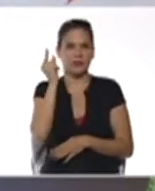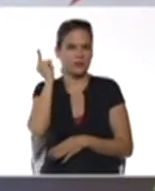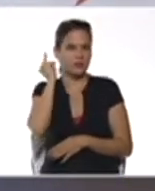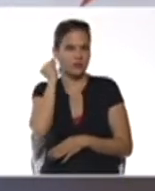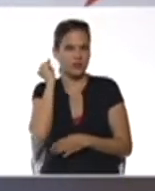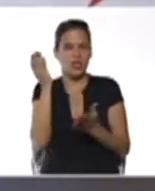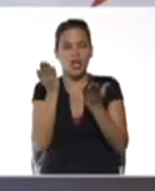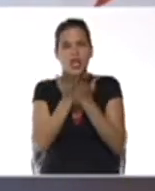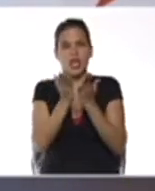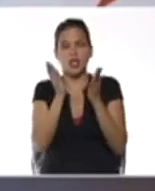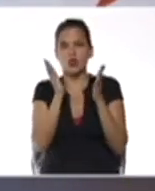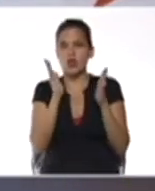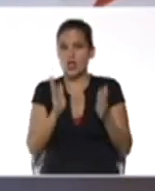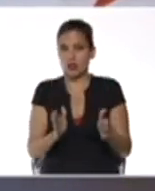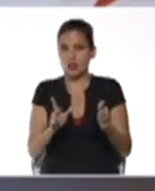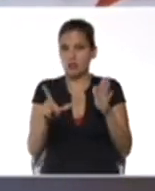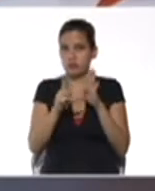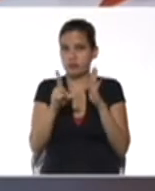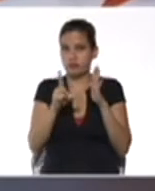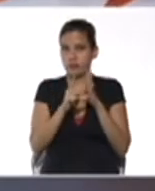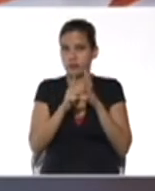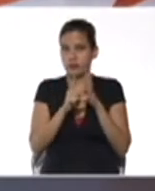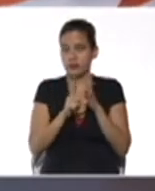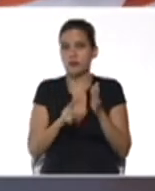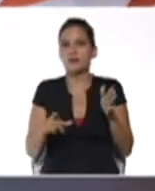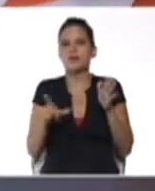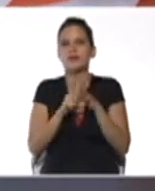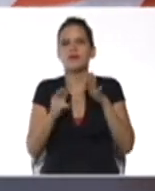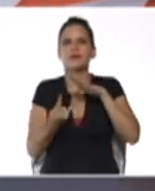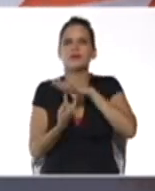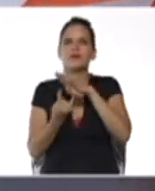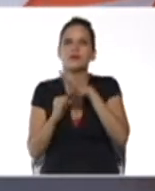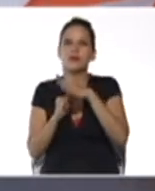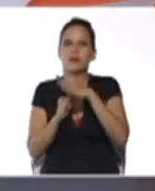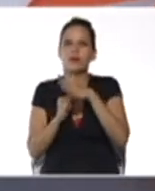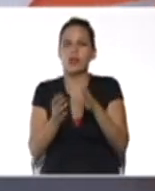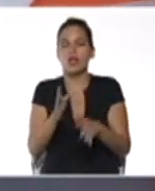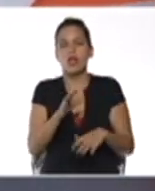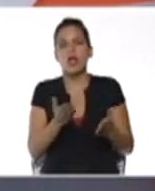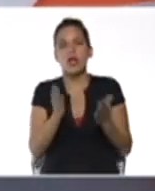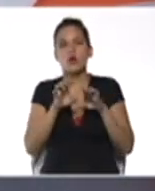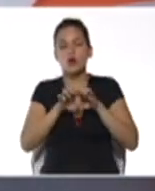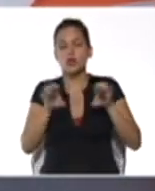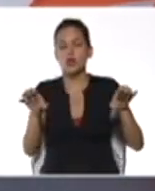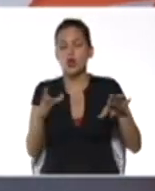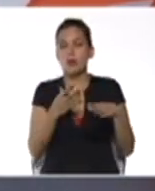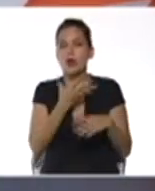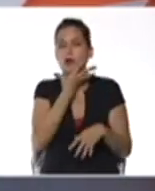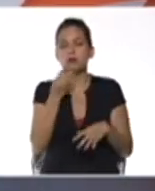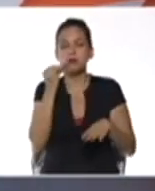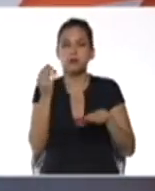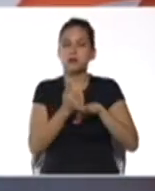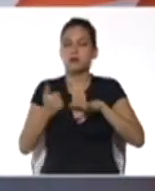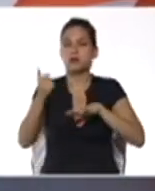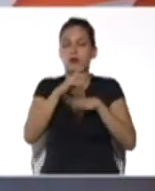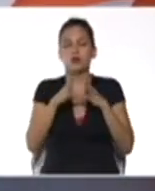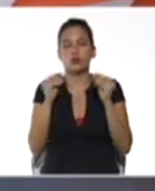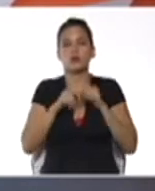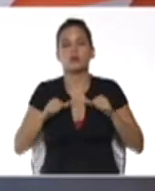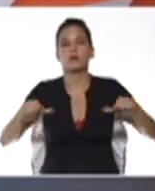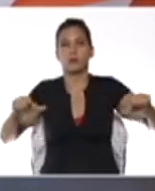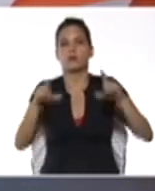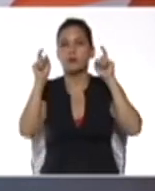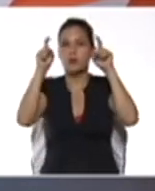estudiantes de educación, media general, media técnica y la modalidad de educación para jóvenes y adultos en todas las áreas de formación, pero especialmente